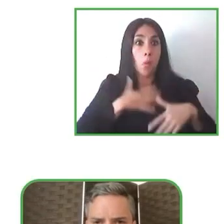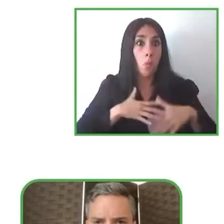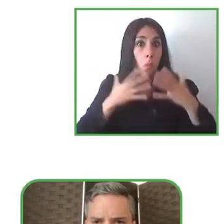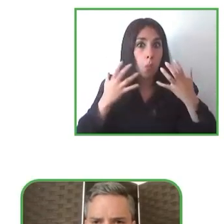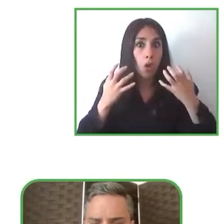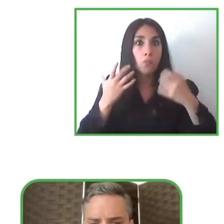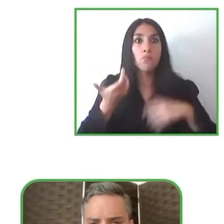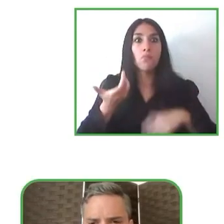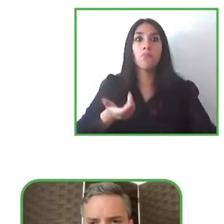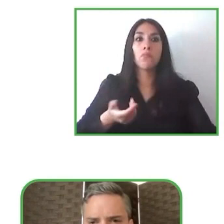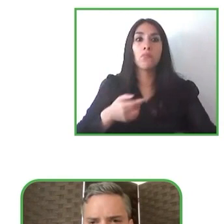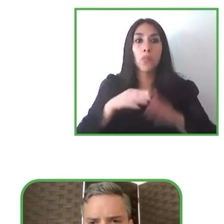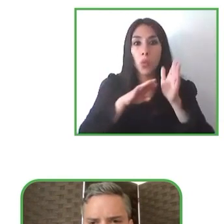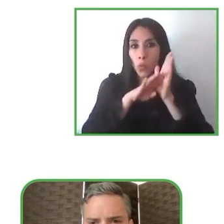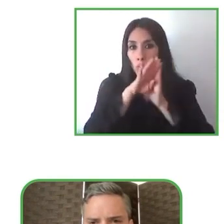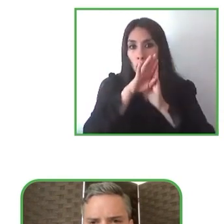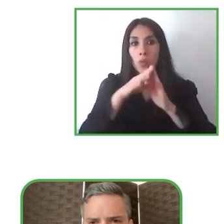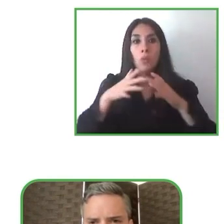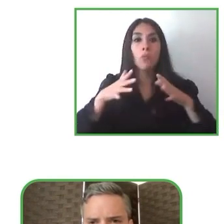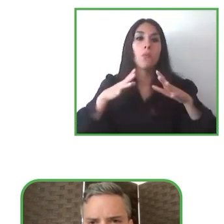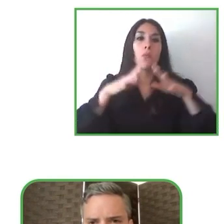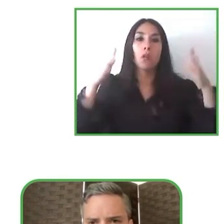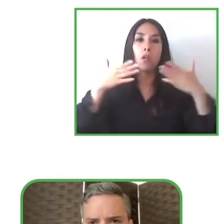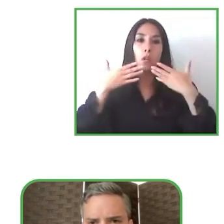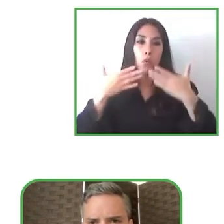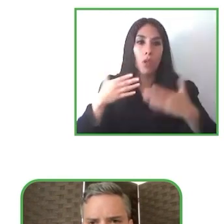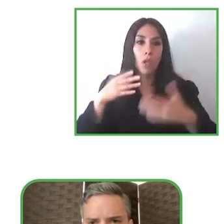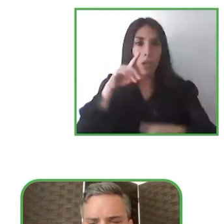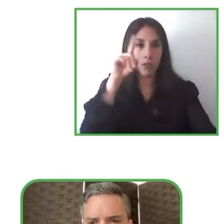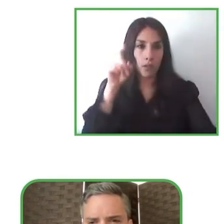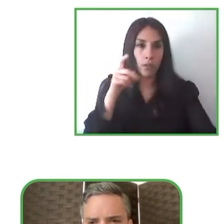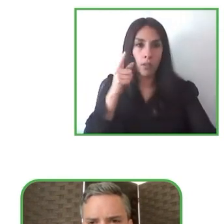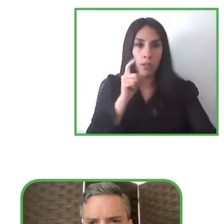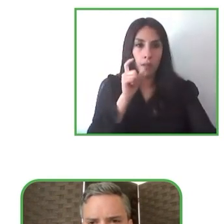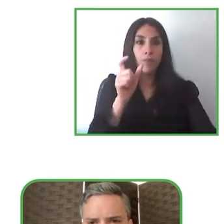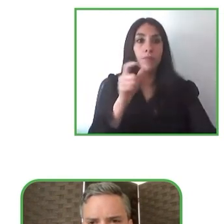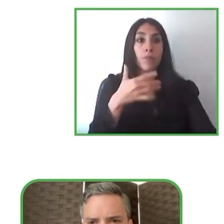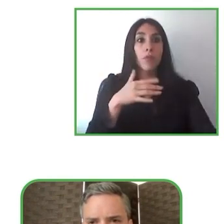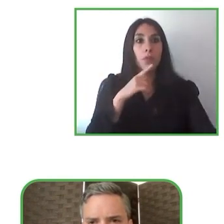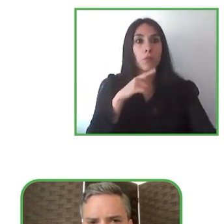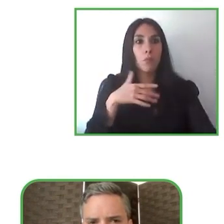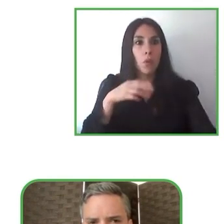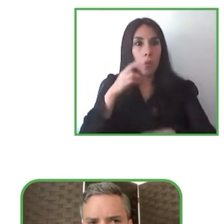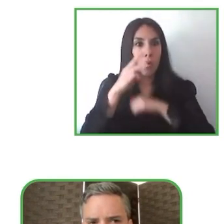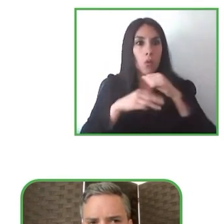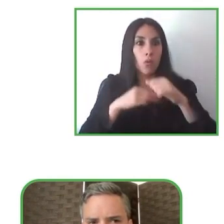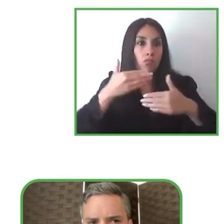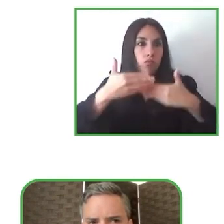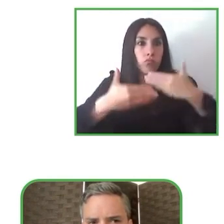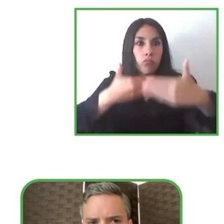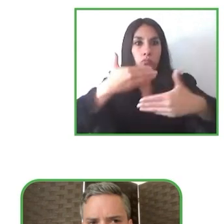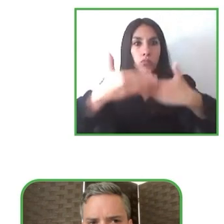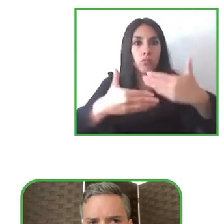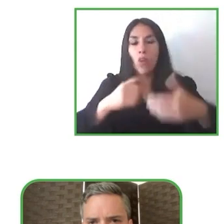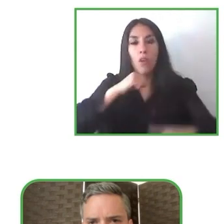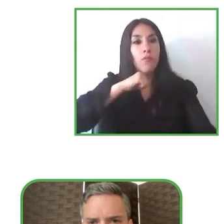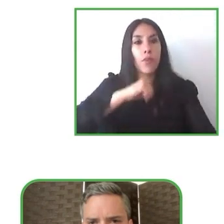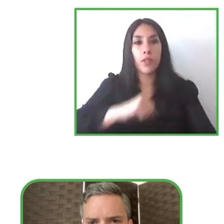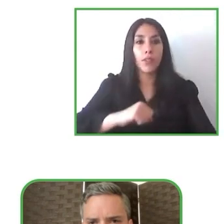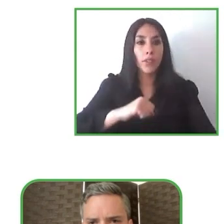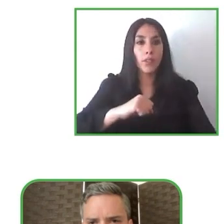Claudia la verdad es que en un mundo que avanza pasos agigantados y de manera tan rápida es fundamental no quedarnos en el presente y mirar adelante